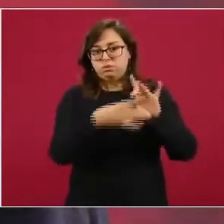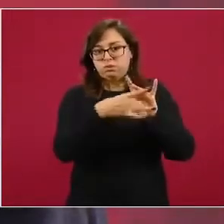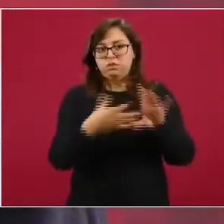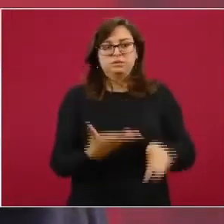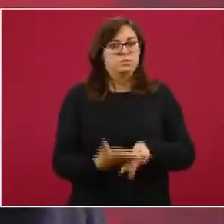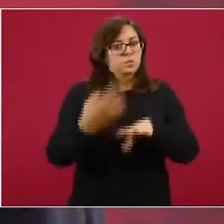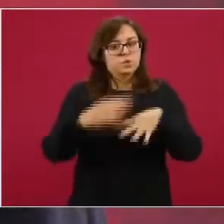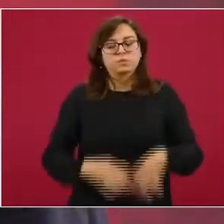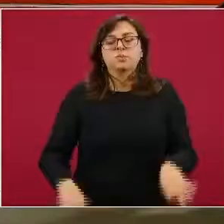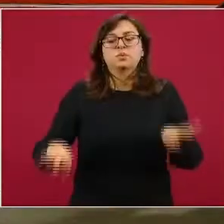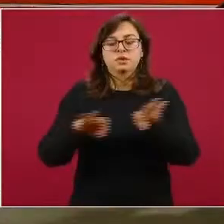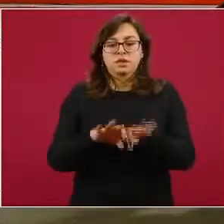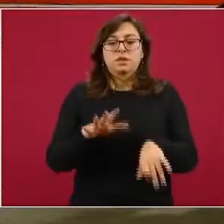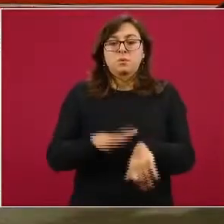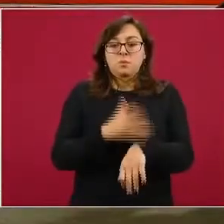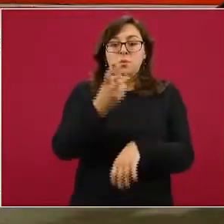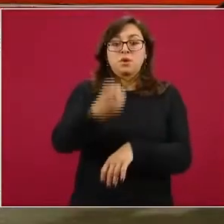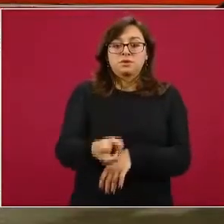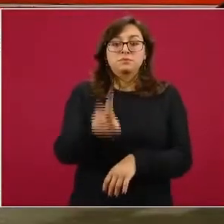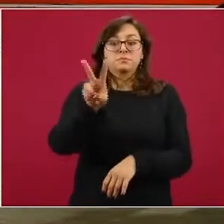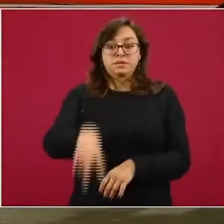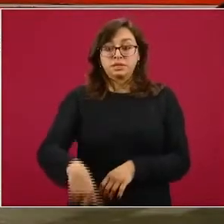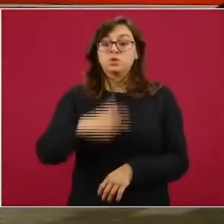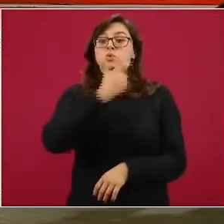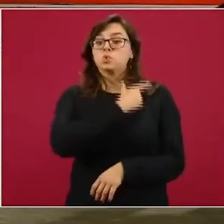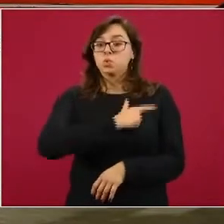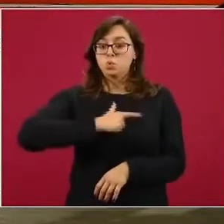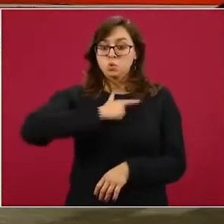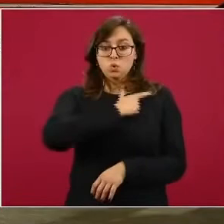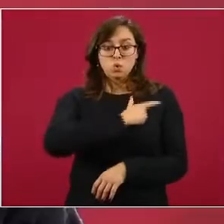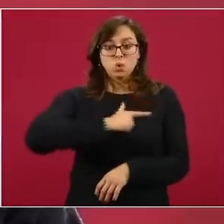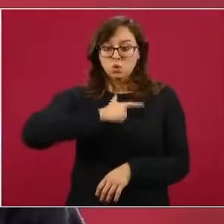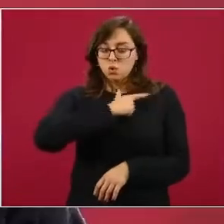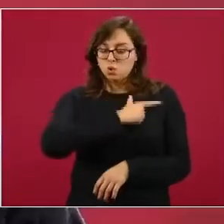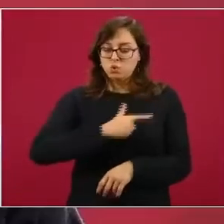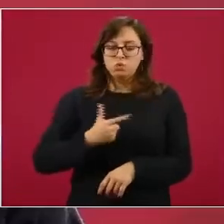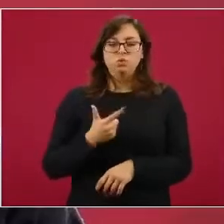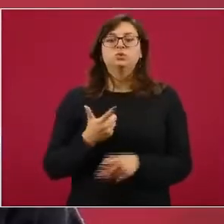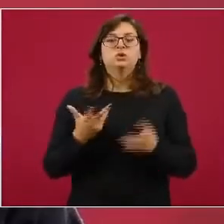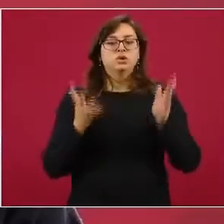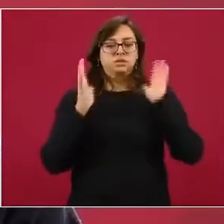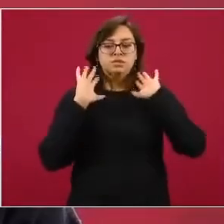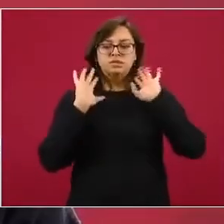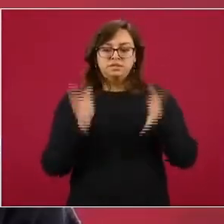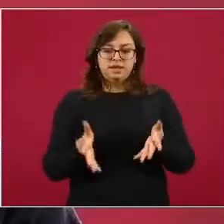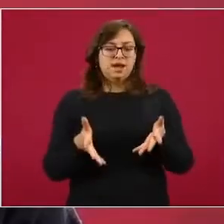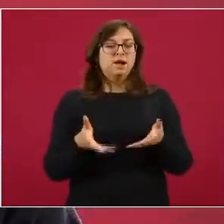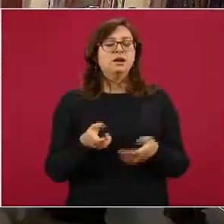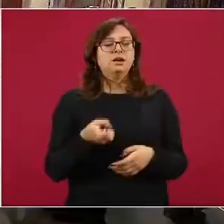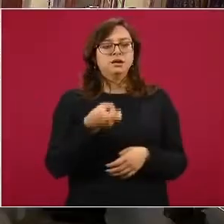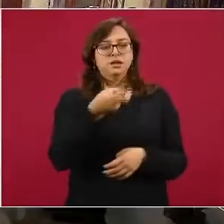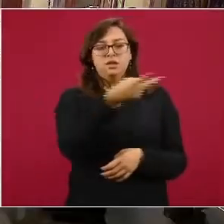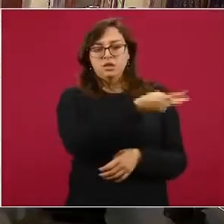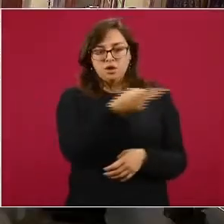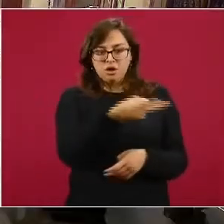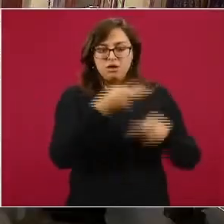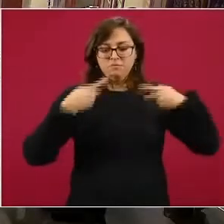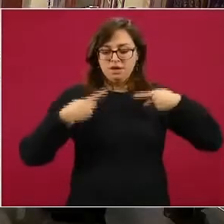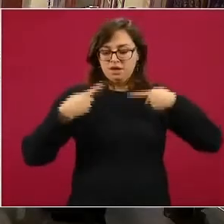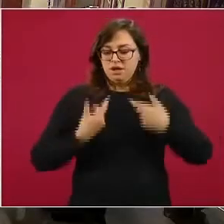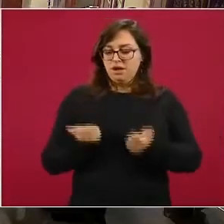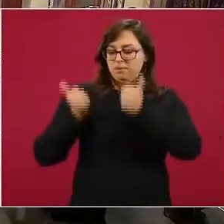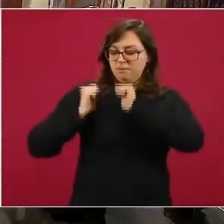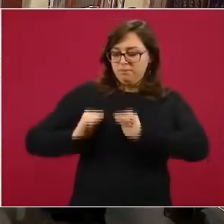reemplazado, me refiero al plural, es la institución, a las personas que